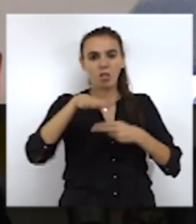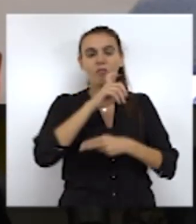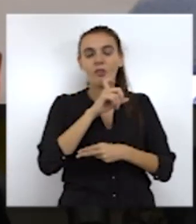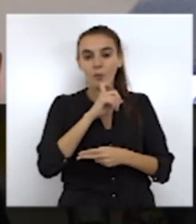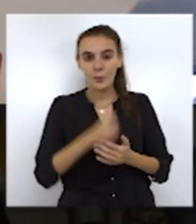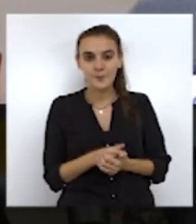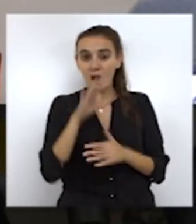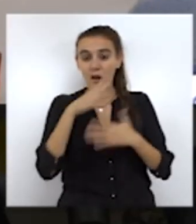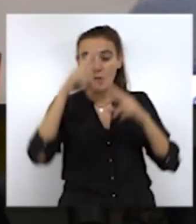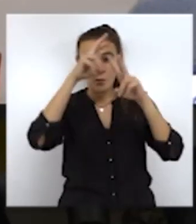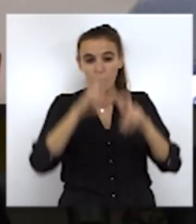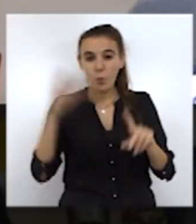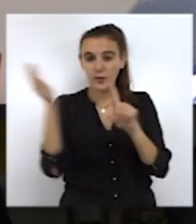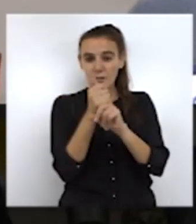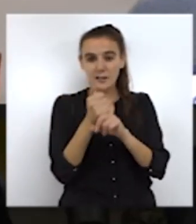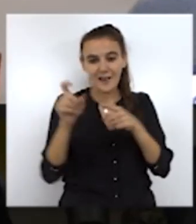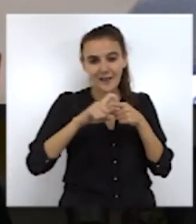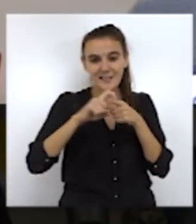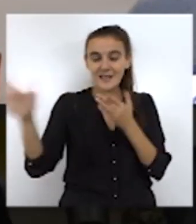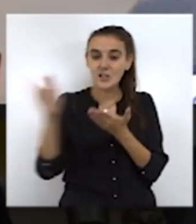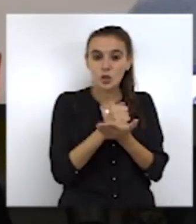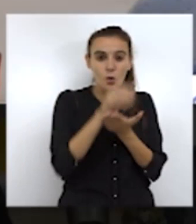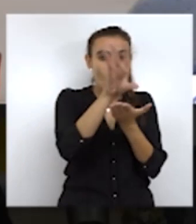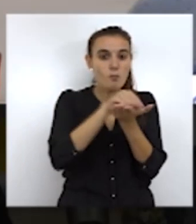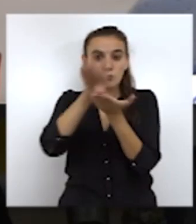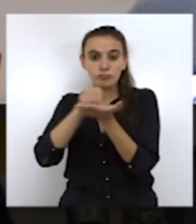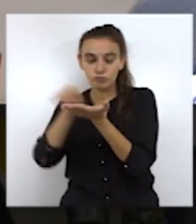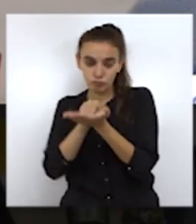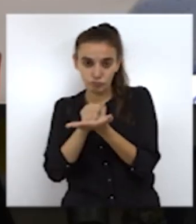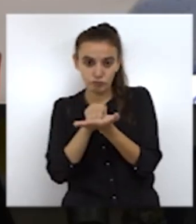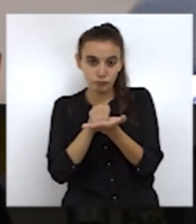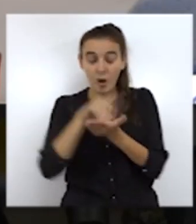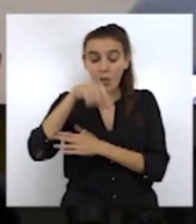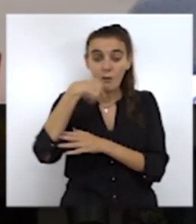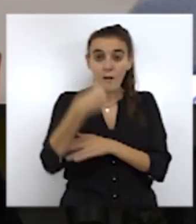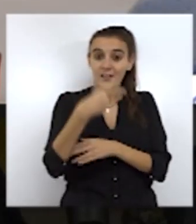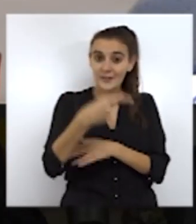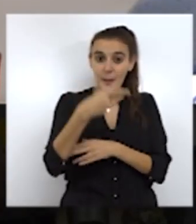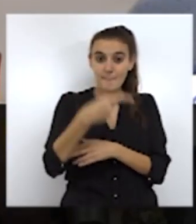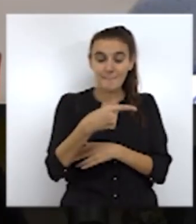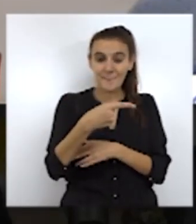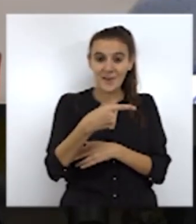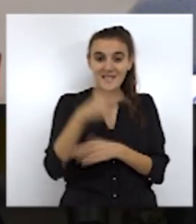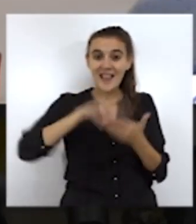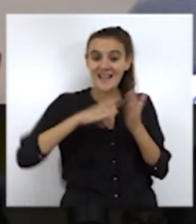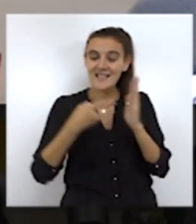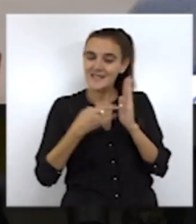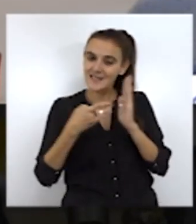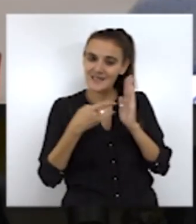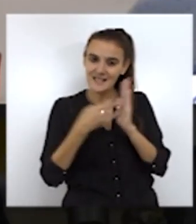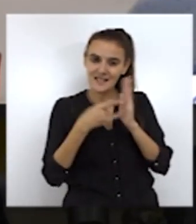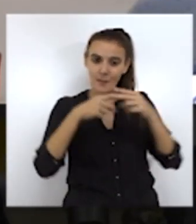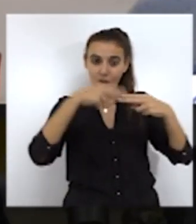Estamos haciendo un diagnóstico de todas las características que tiene ahora mismo, tanto el sistema de